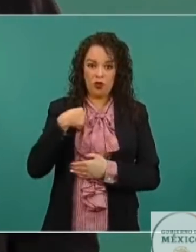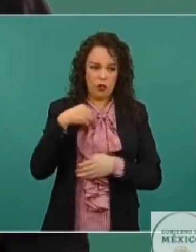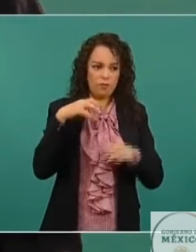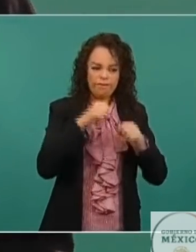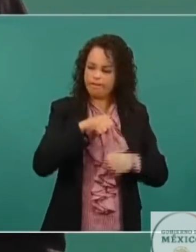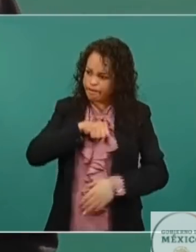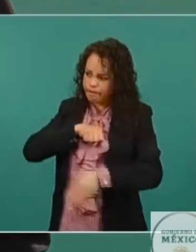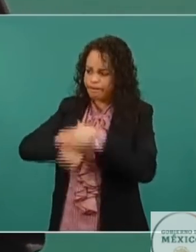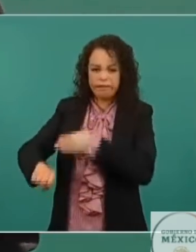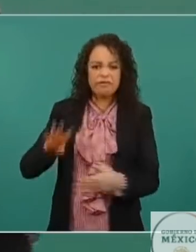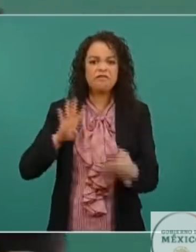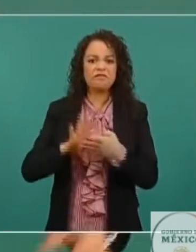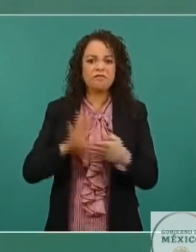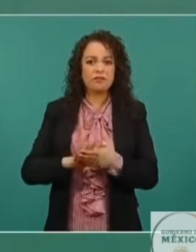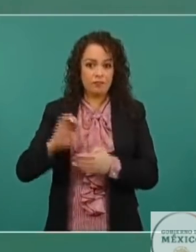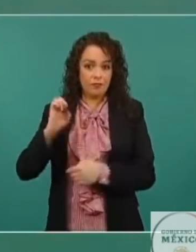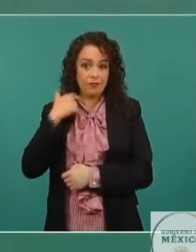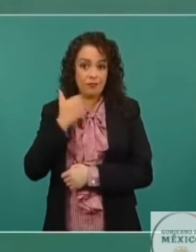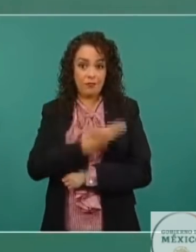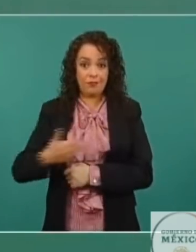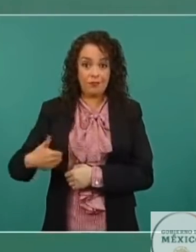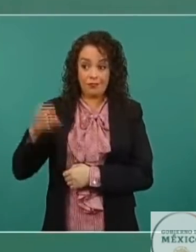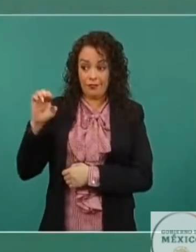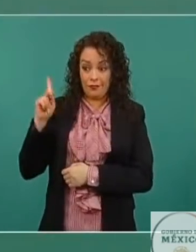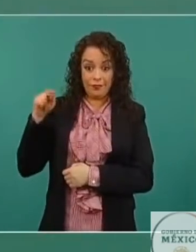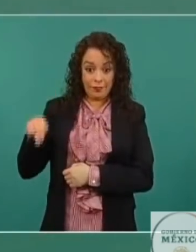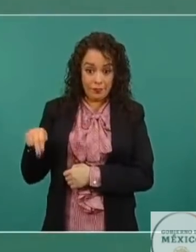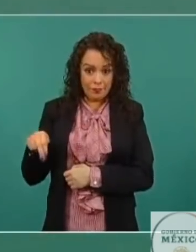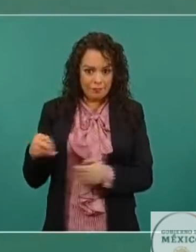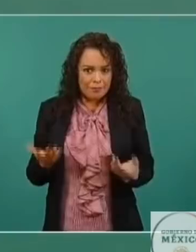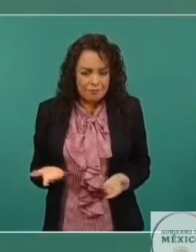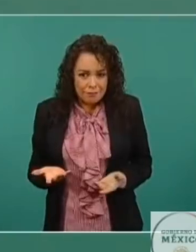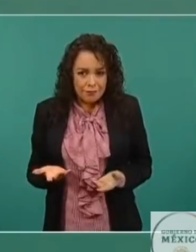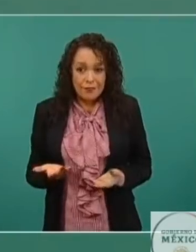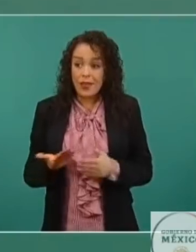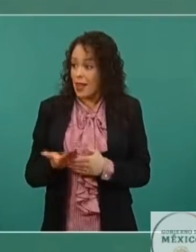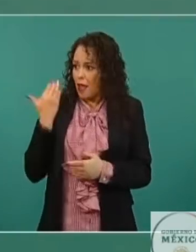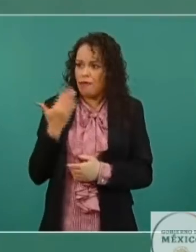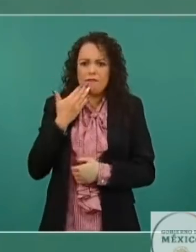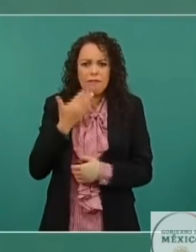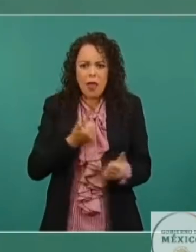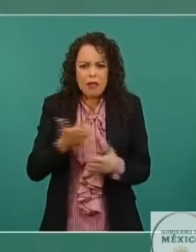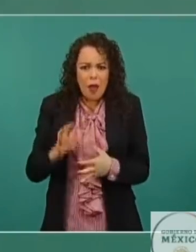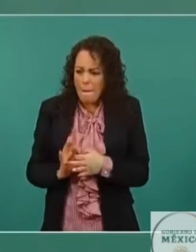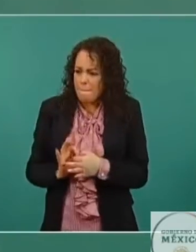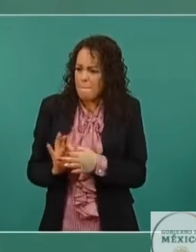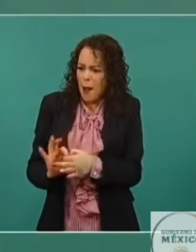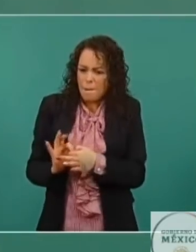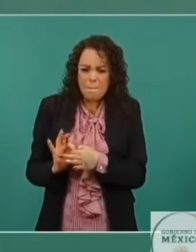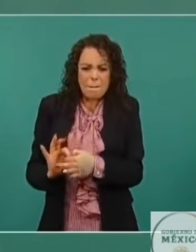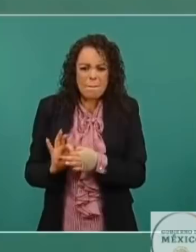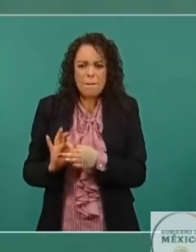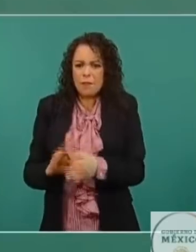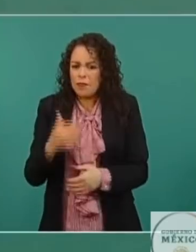O sea, hubo una muy buena relación y